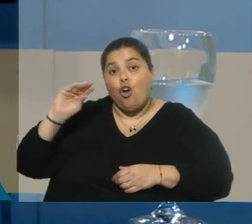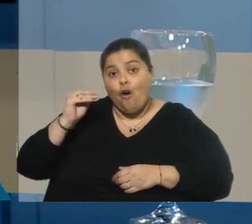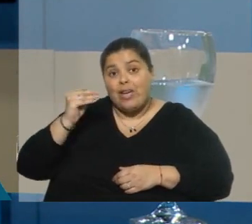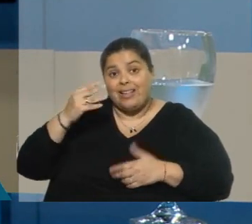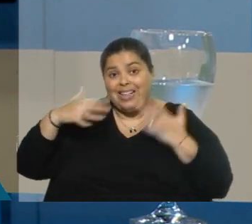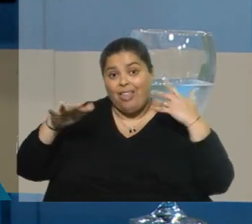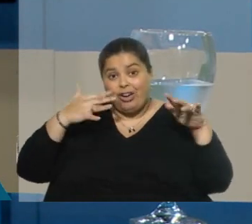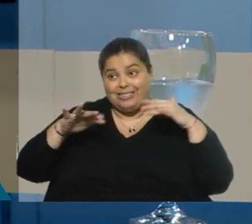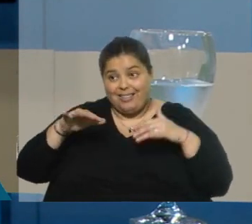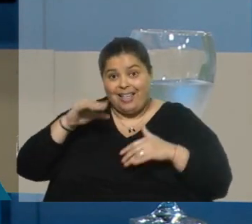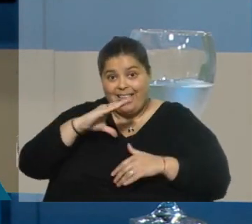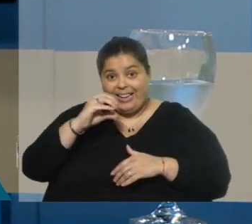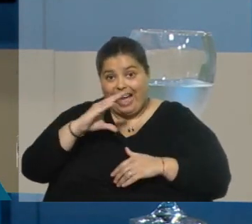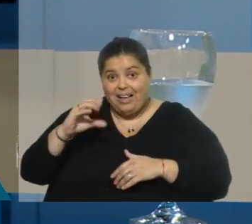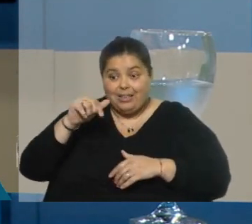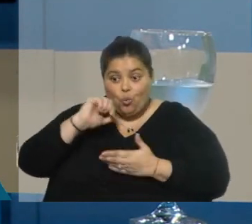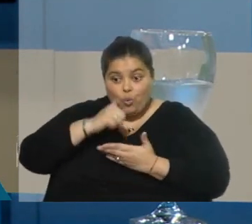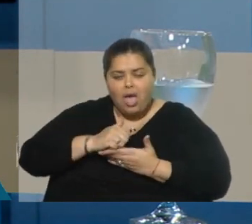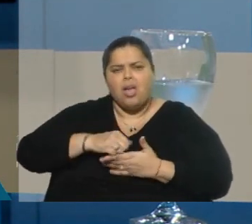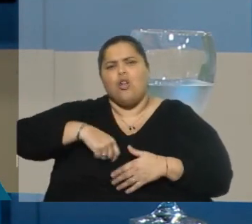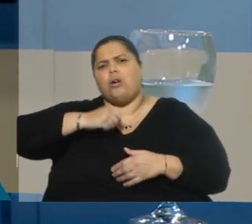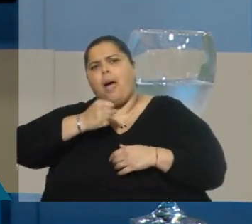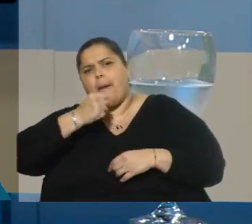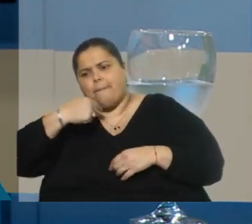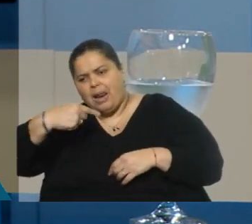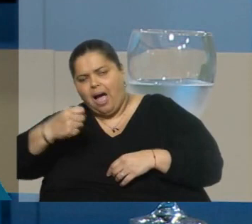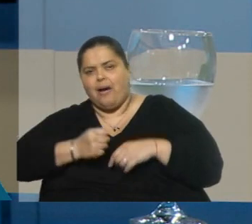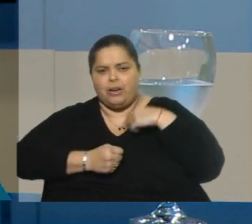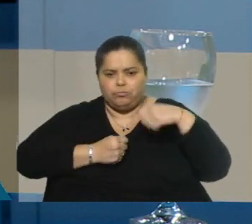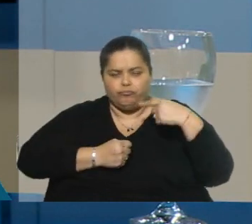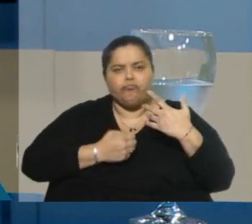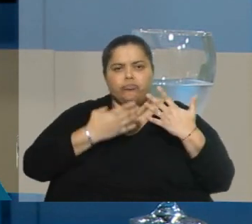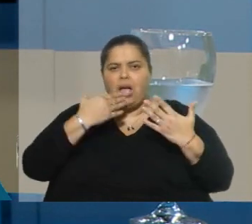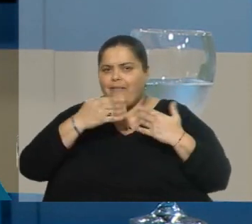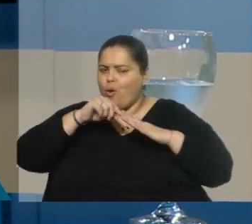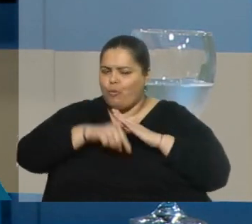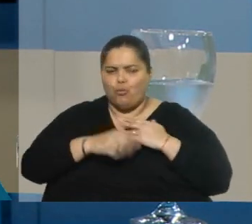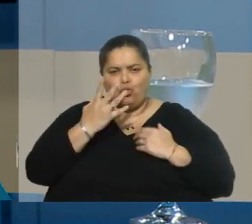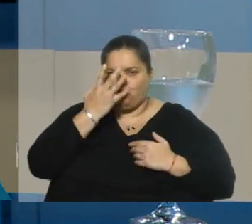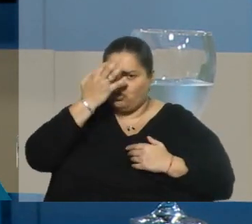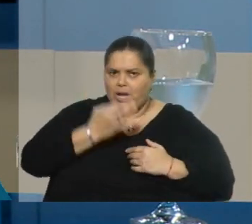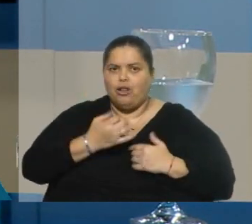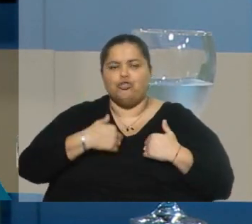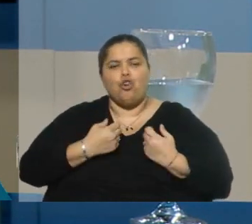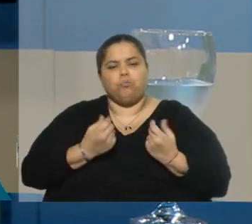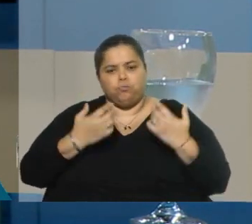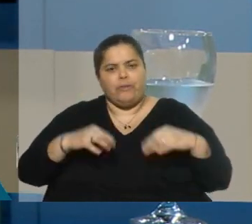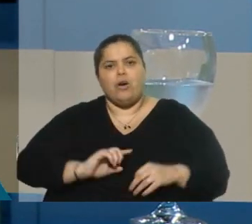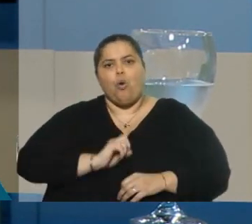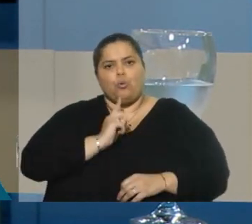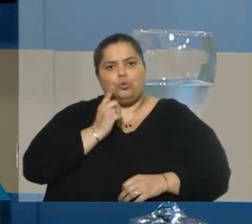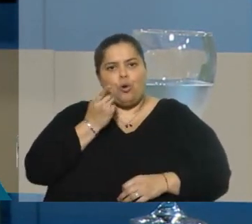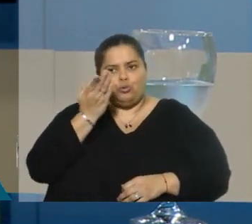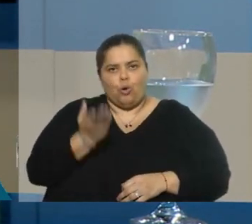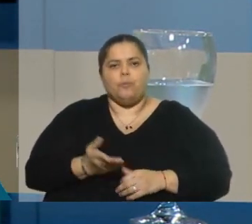tuvieron un rol muy protagónico, hicieron uso de la palabra, hablaron con gran profundidad, con gran seriedad. Yo quedé realmente muy orgulloso de la actuación de ellos.